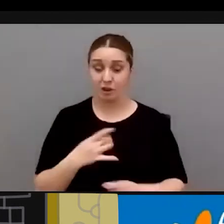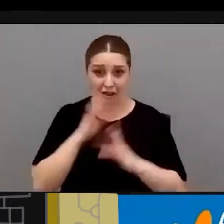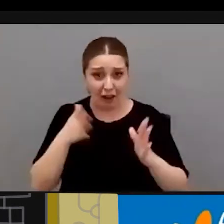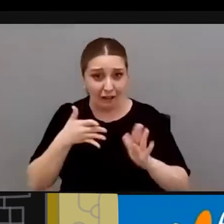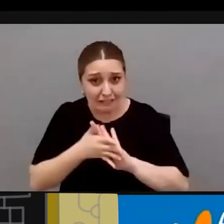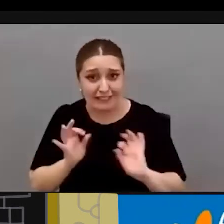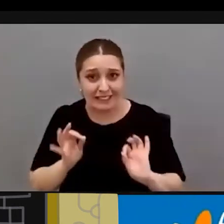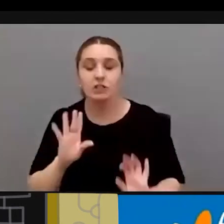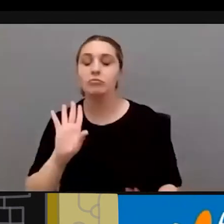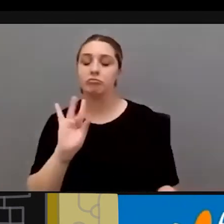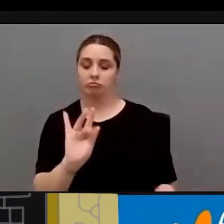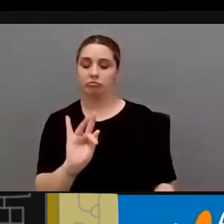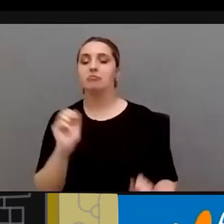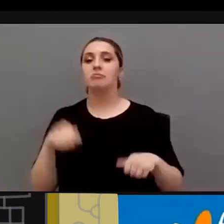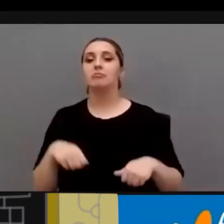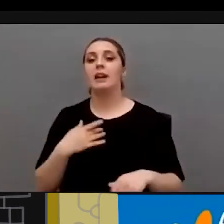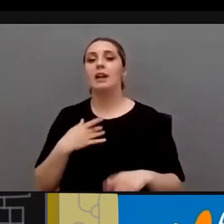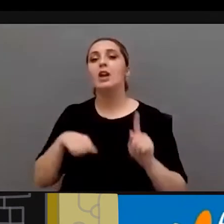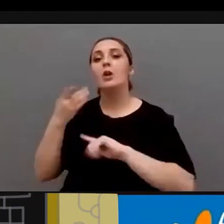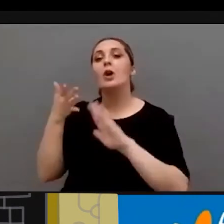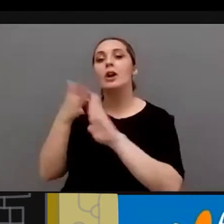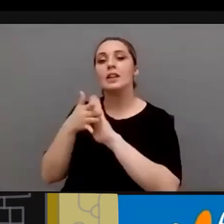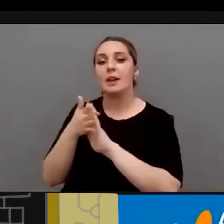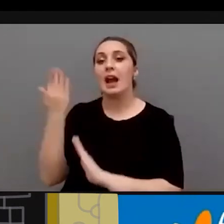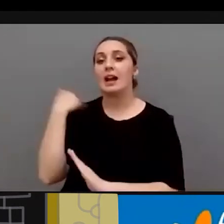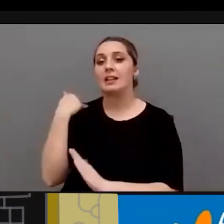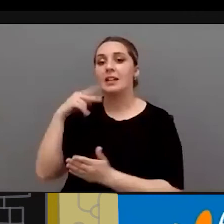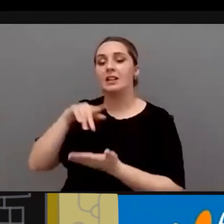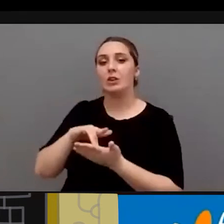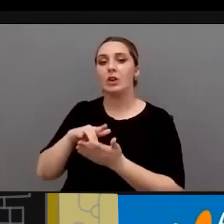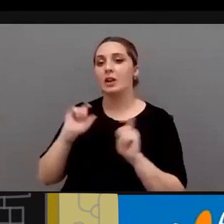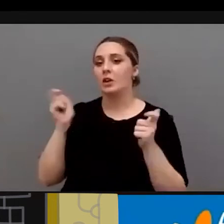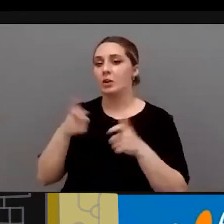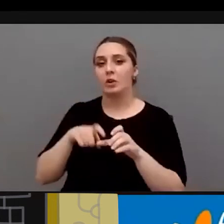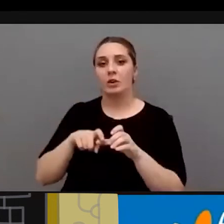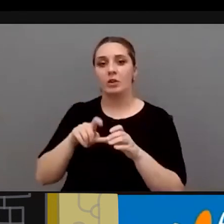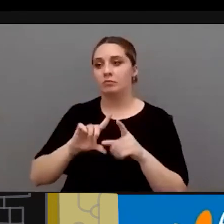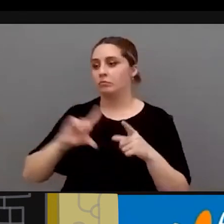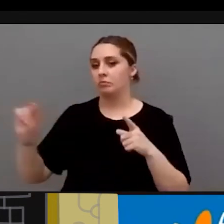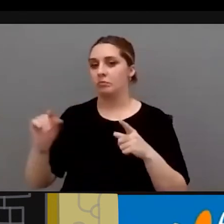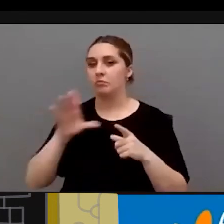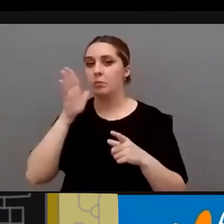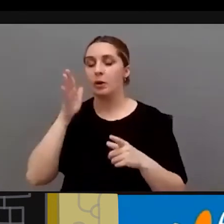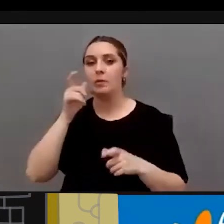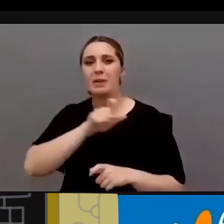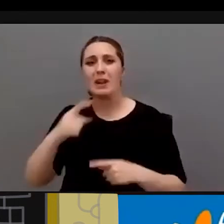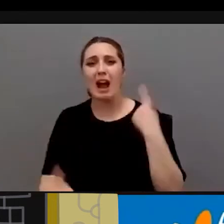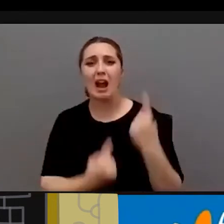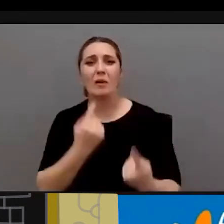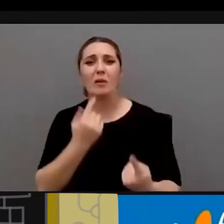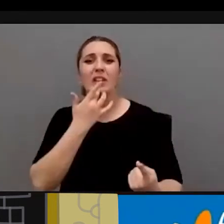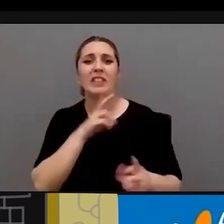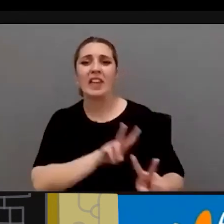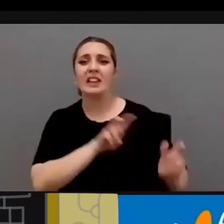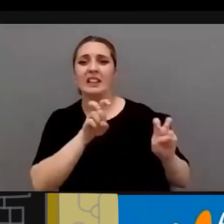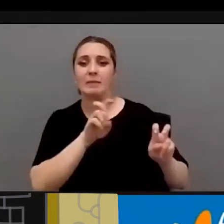te pondré otro ejemplo que luego te lo explicaré de ayer tuve que saltar a una reunión porque me parecía increíble que todavía haya gente que plantee un tema que